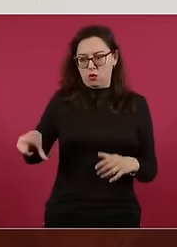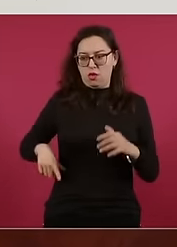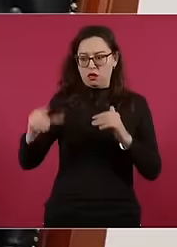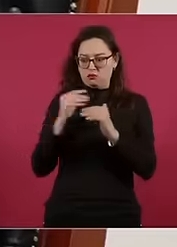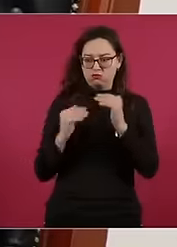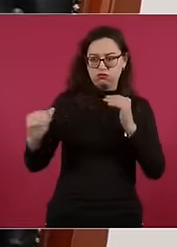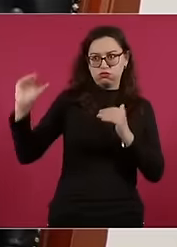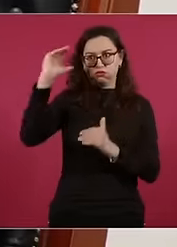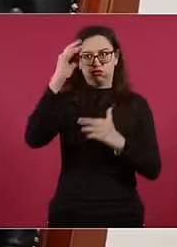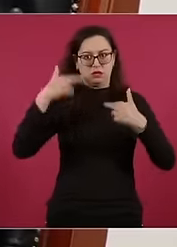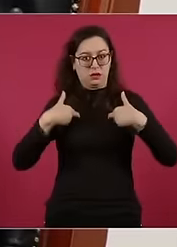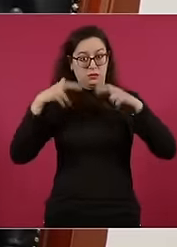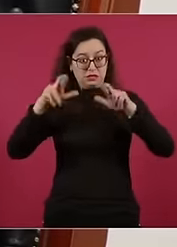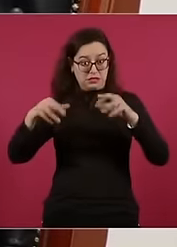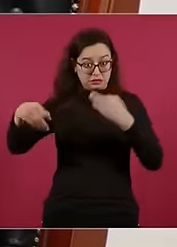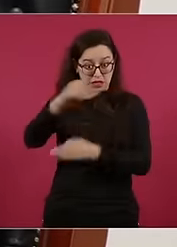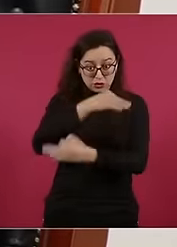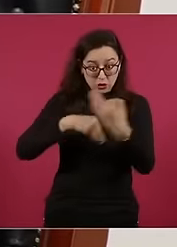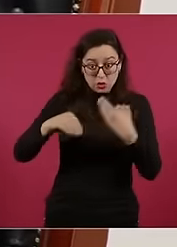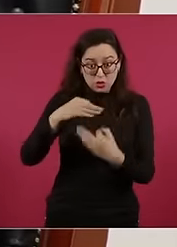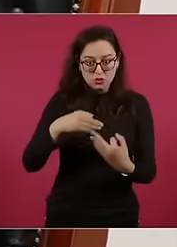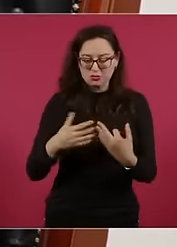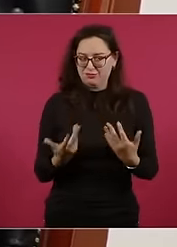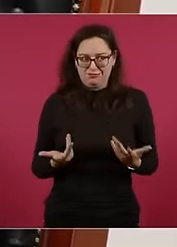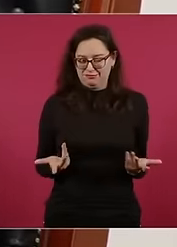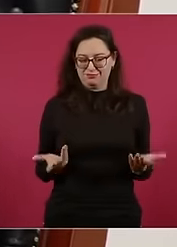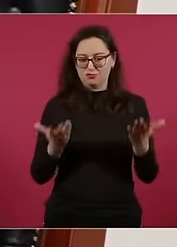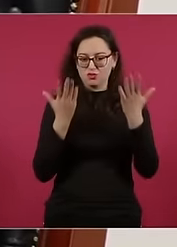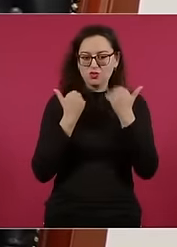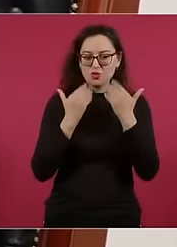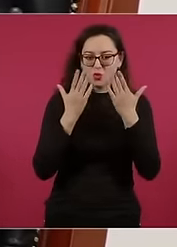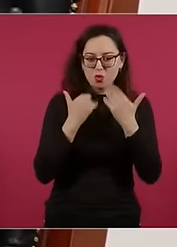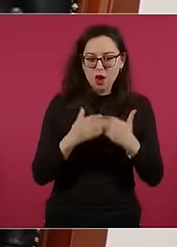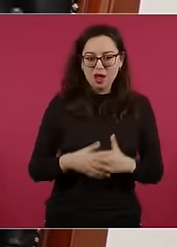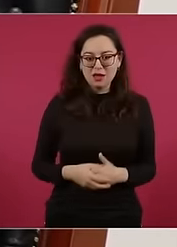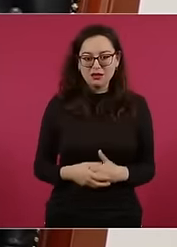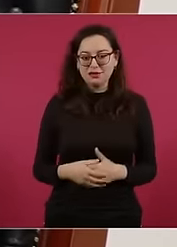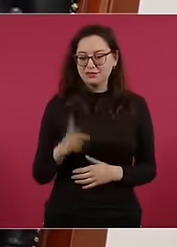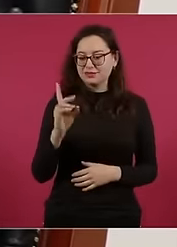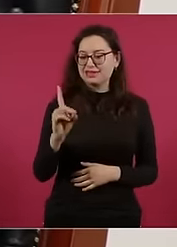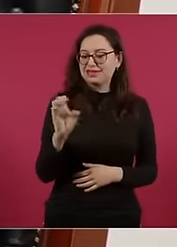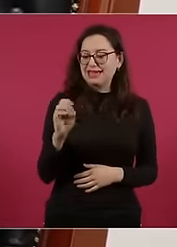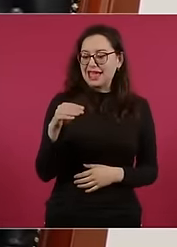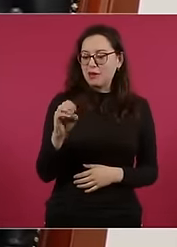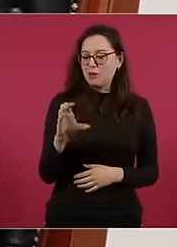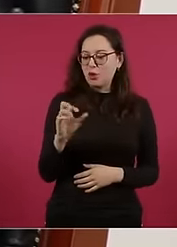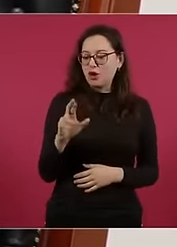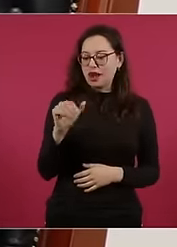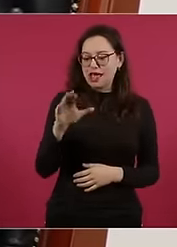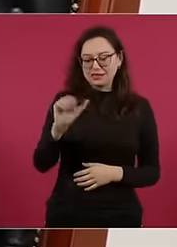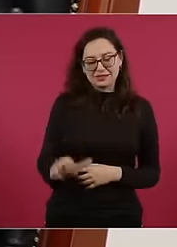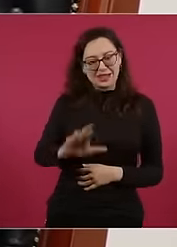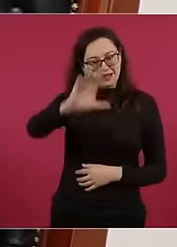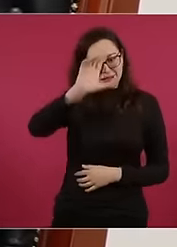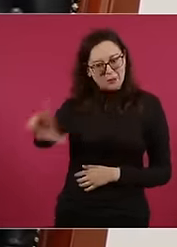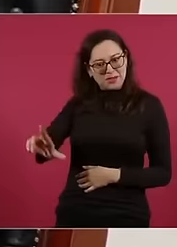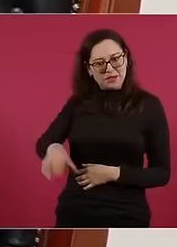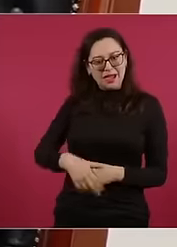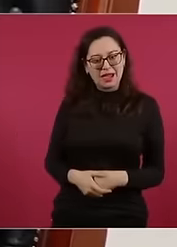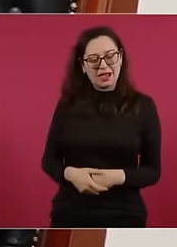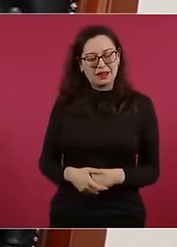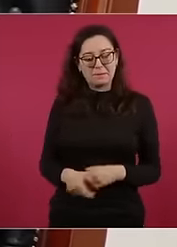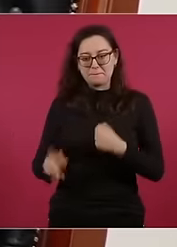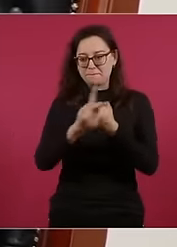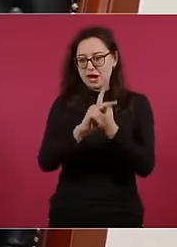eso no tiene que ver con la democracia ni con el respeto a la independencia, a la libertad, a la soberanía